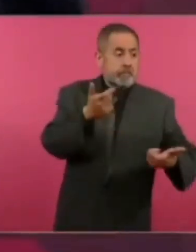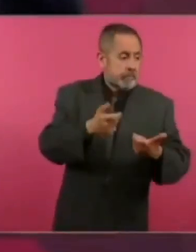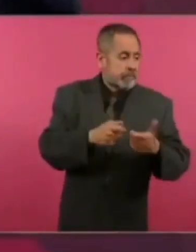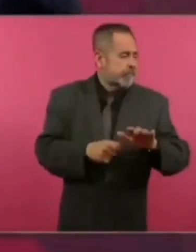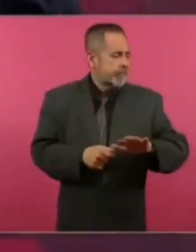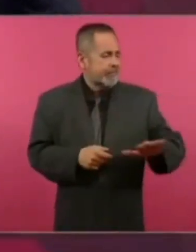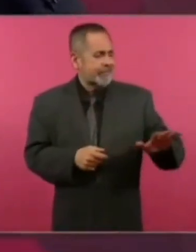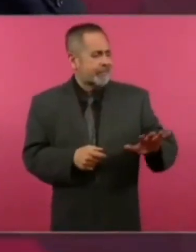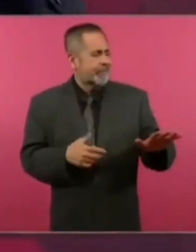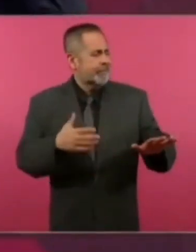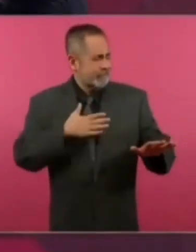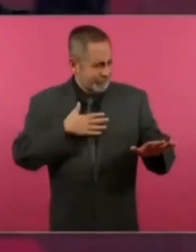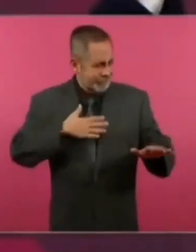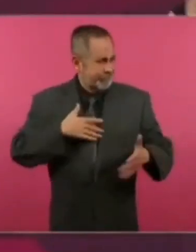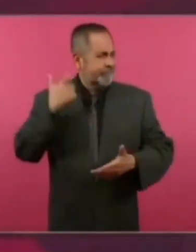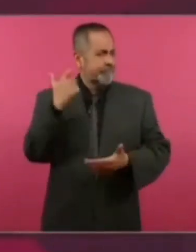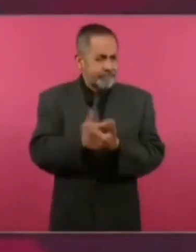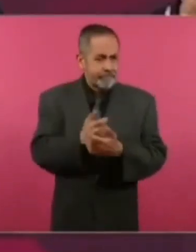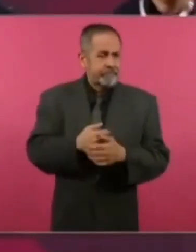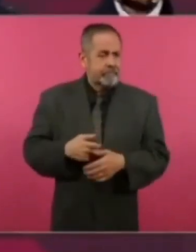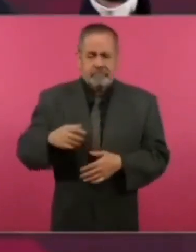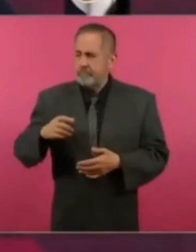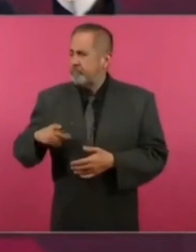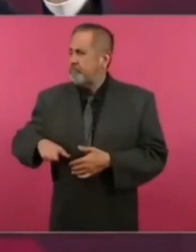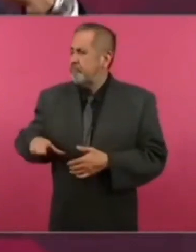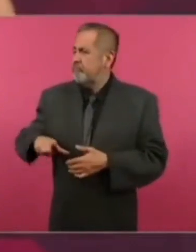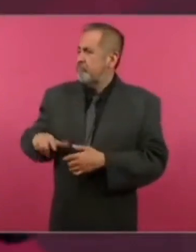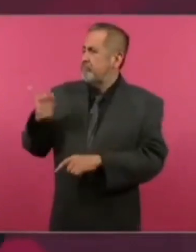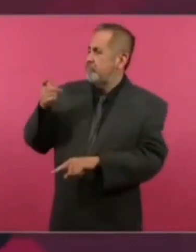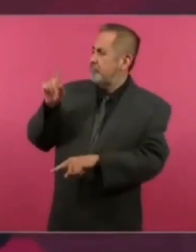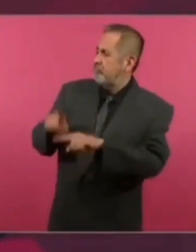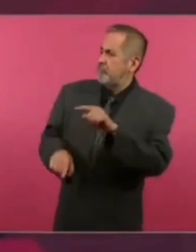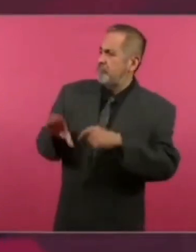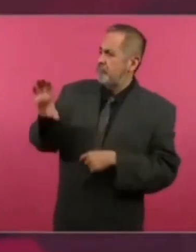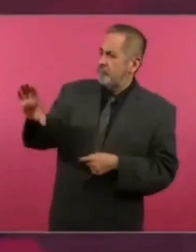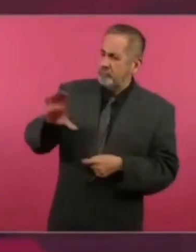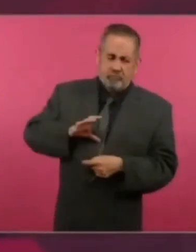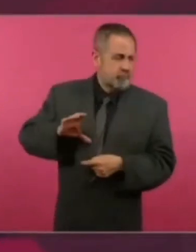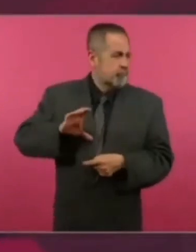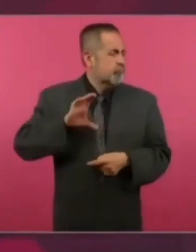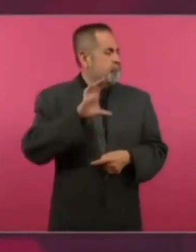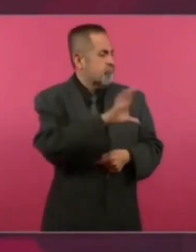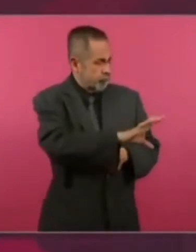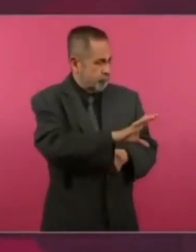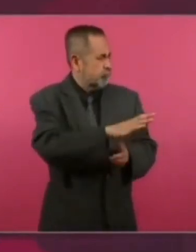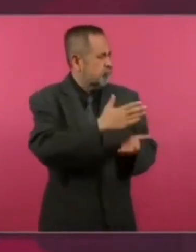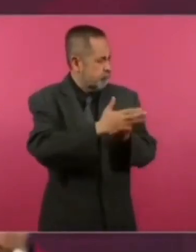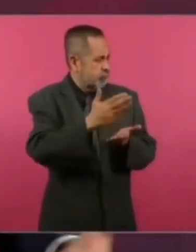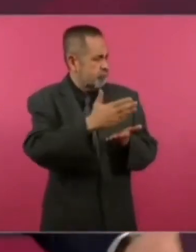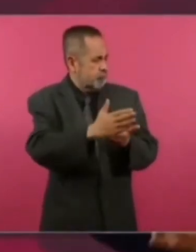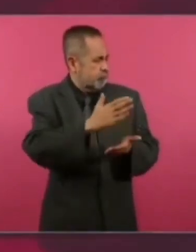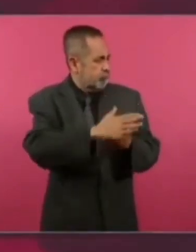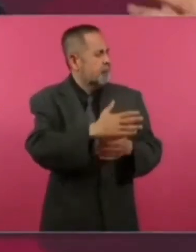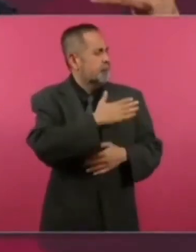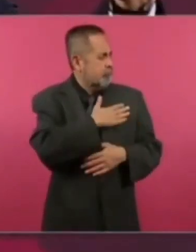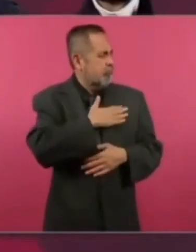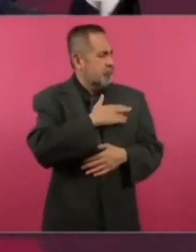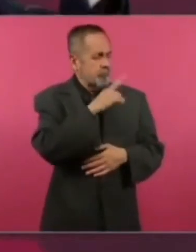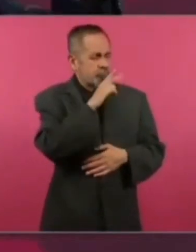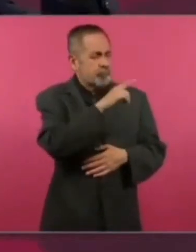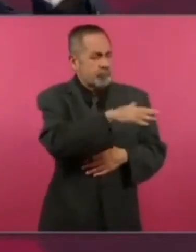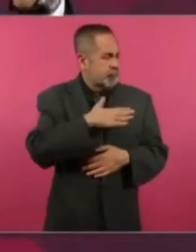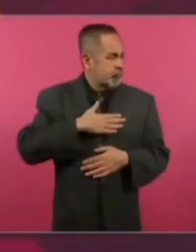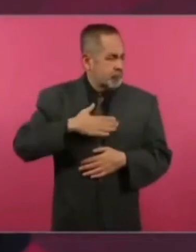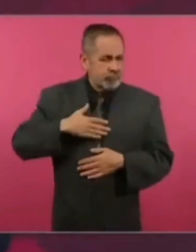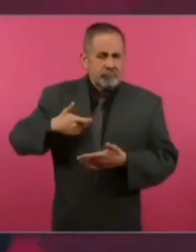las grandes empresas y las absorbió el gobierno y las convirtió en